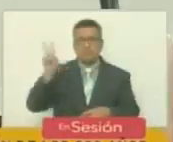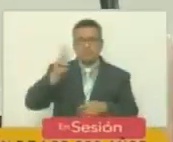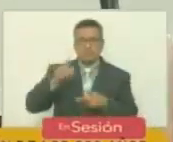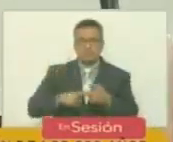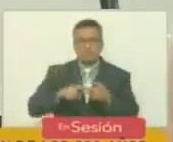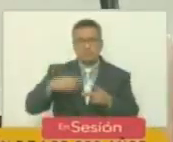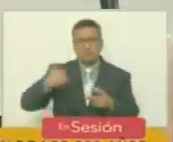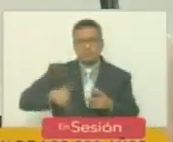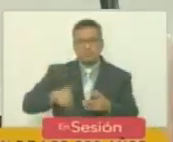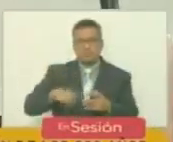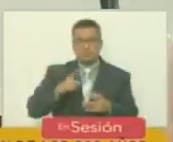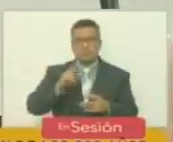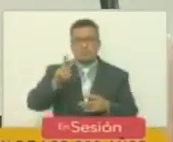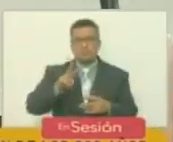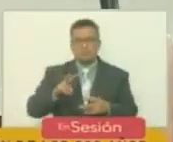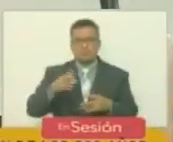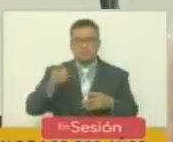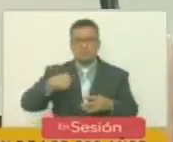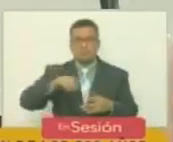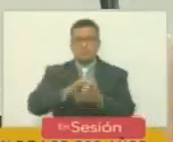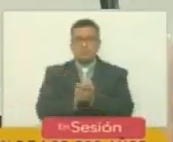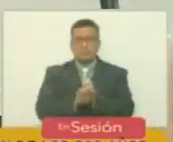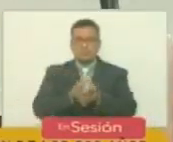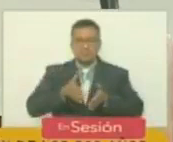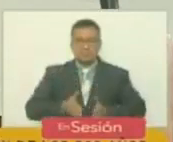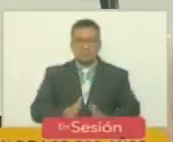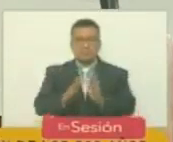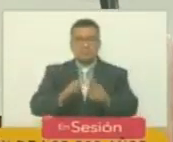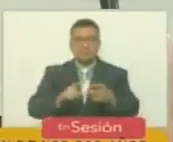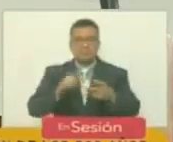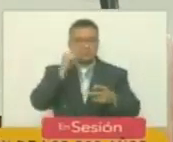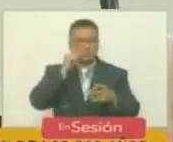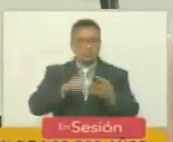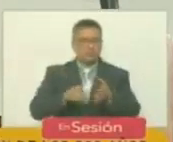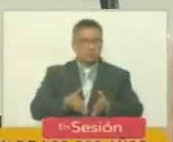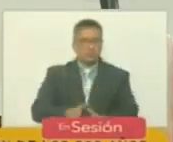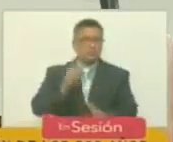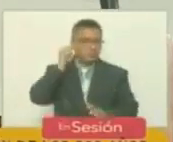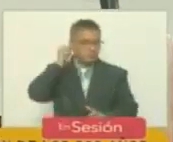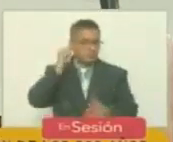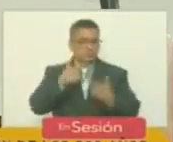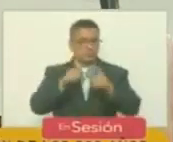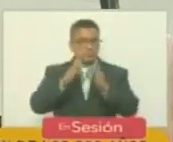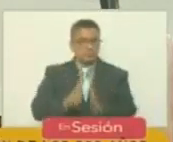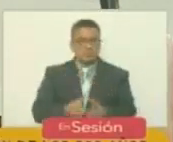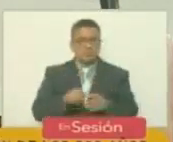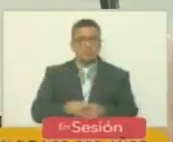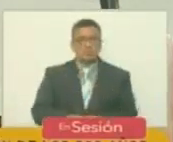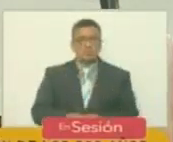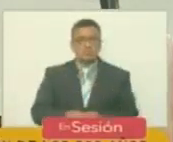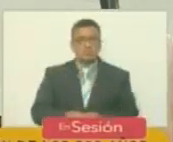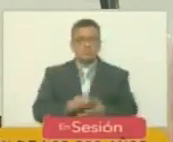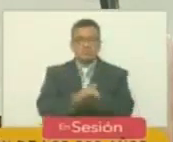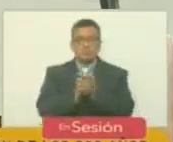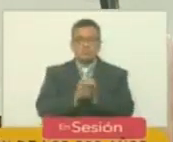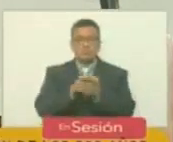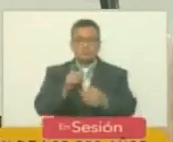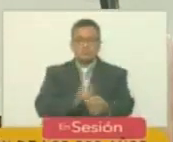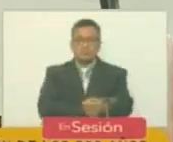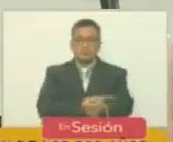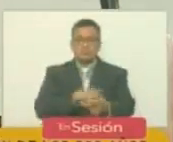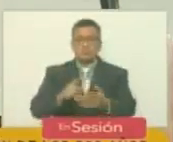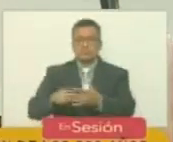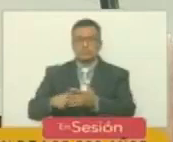y Argentina somos hijos e hijas de libertadores así que compatriotas hermanos